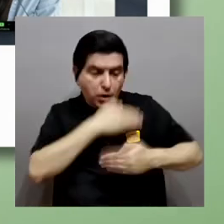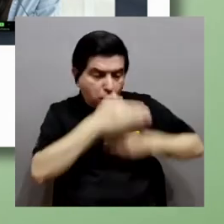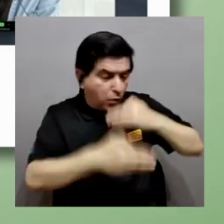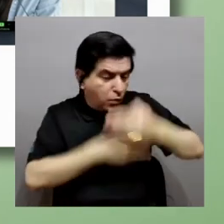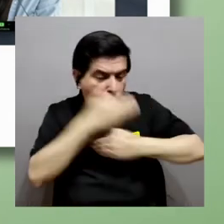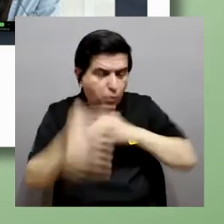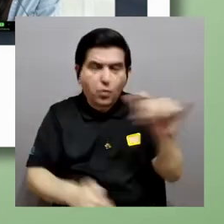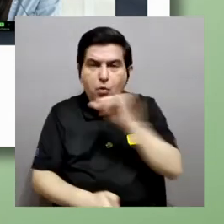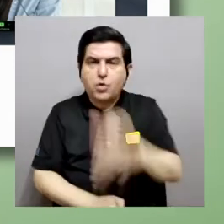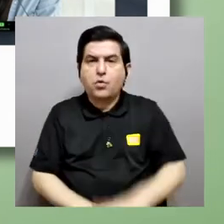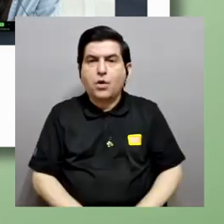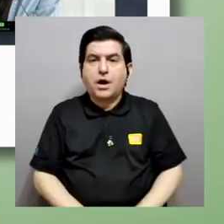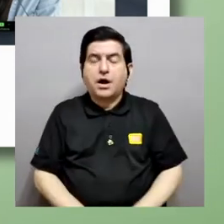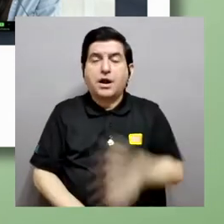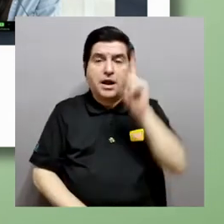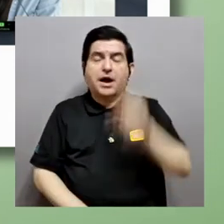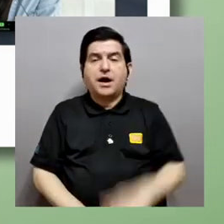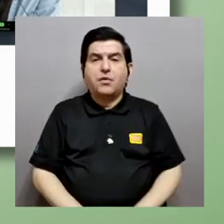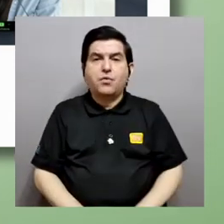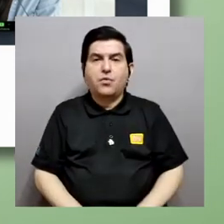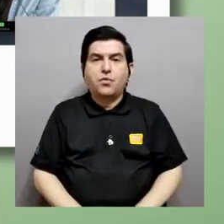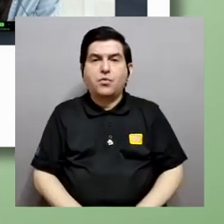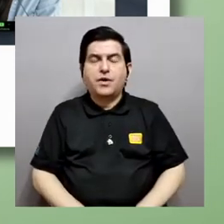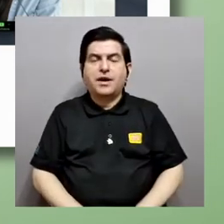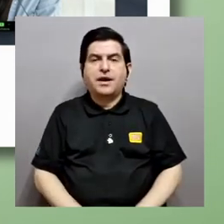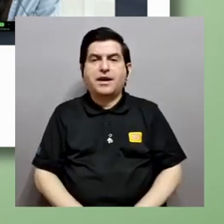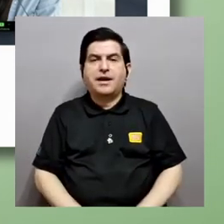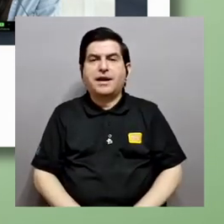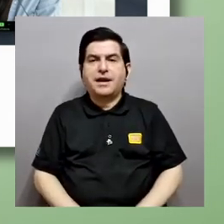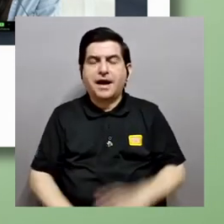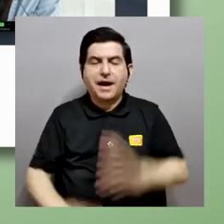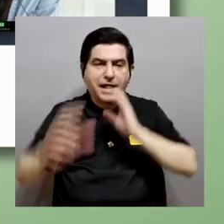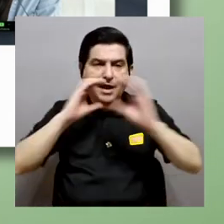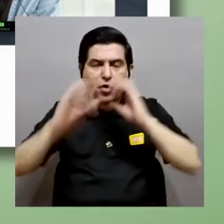hemos evolucionado también hacia una interfaz web que